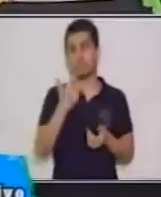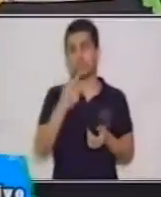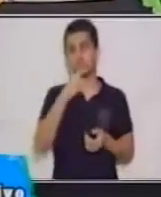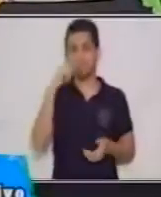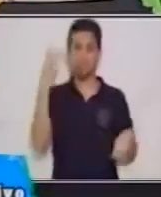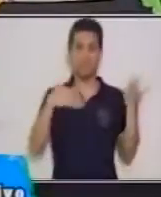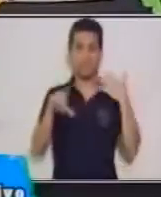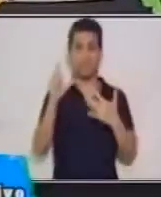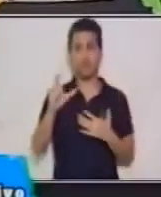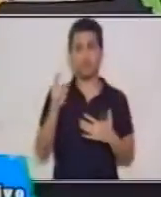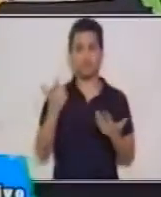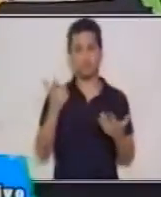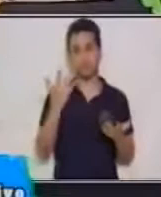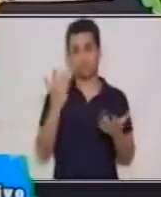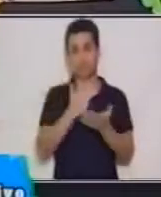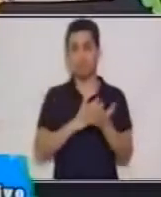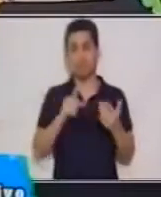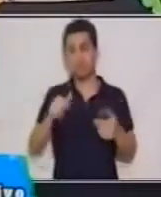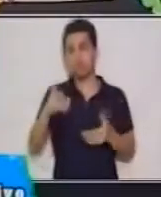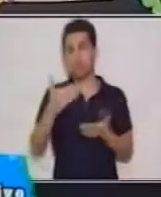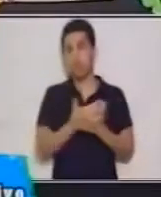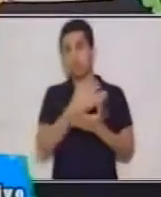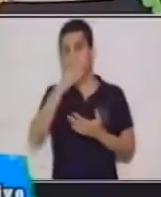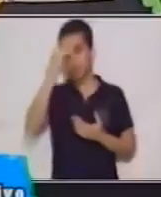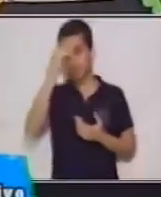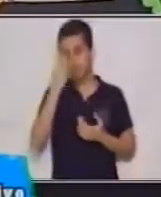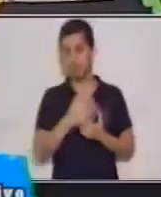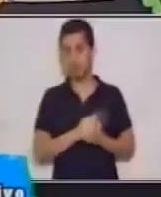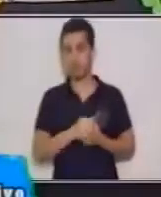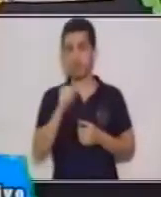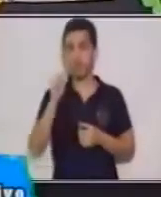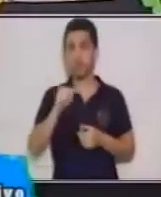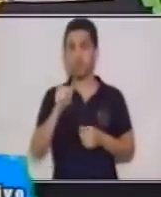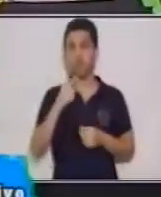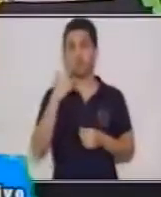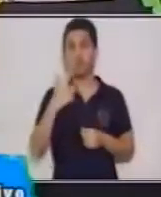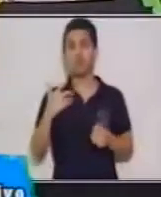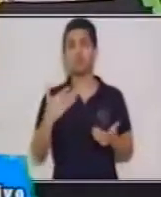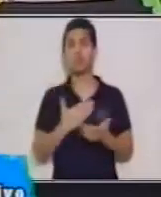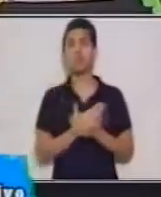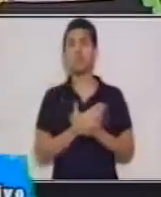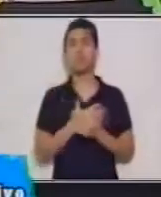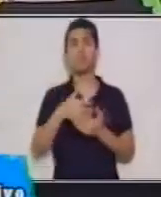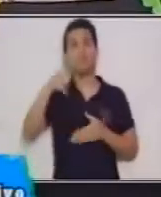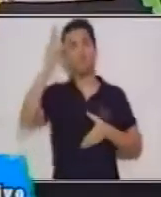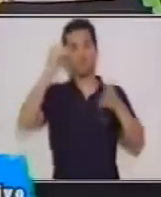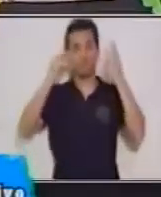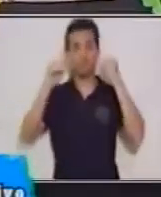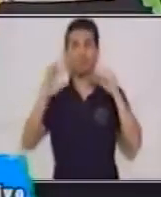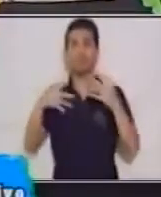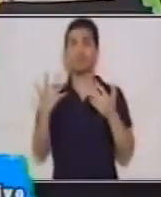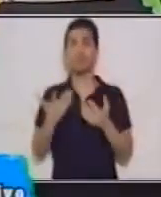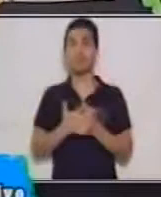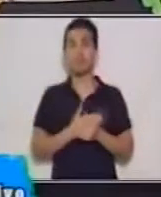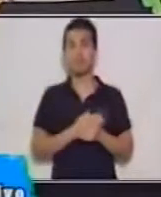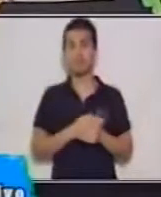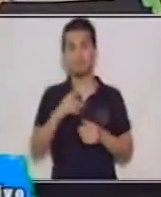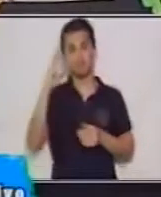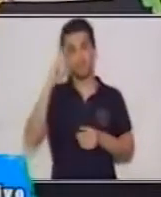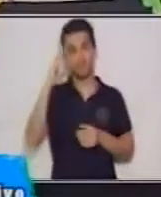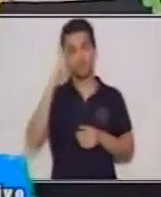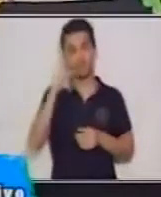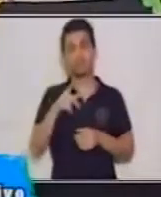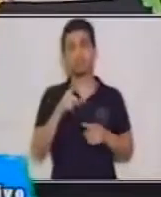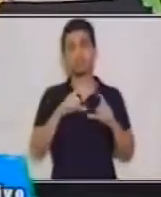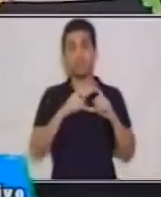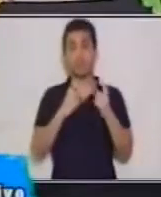Vamos al día de hoy a tener ese nuevo conocimiento, pero antes recordémonos que en